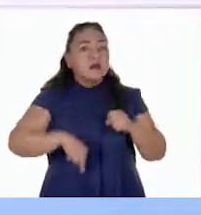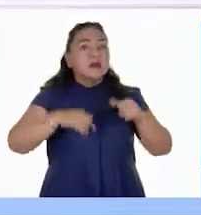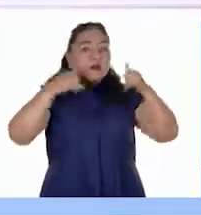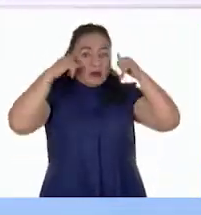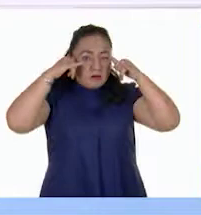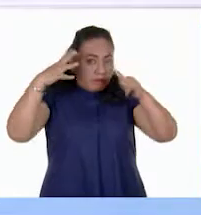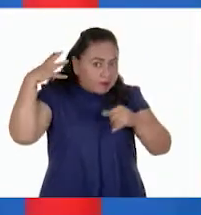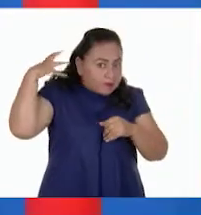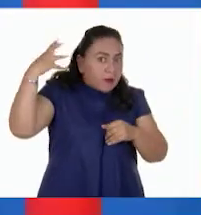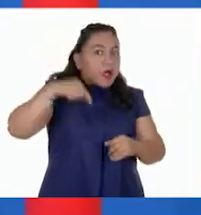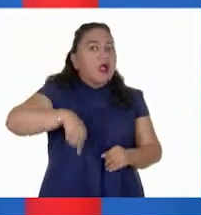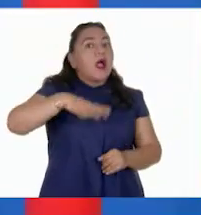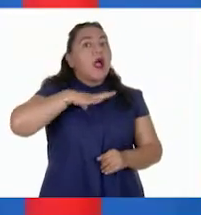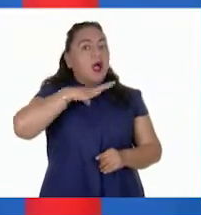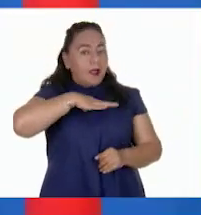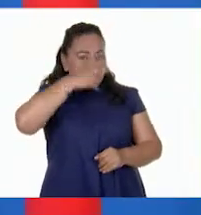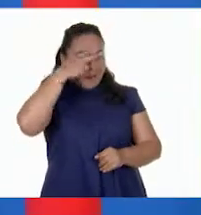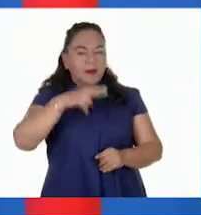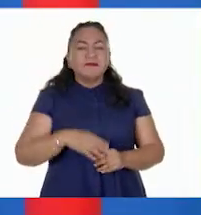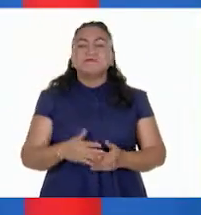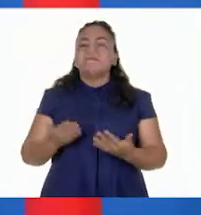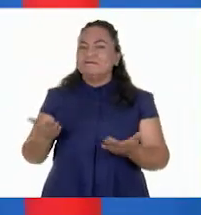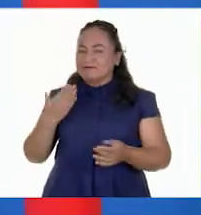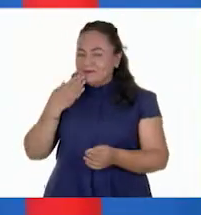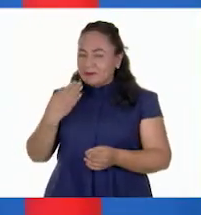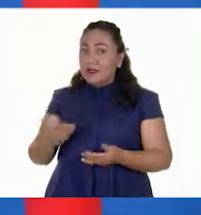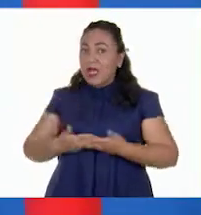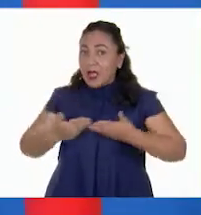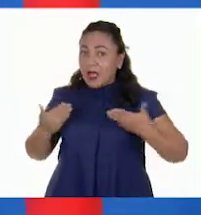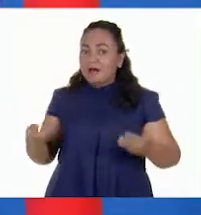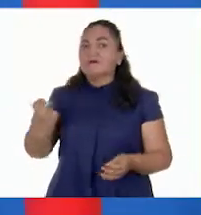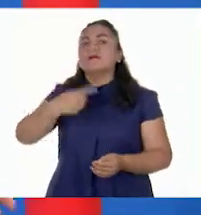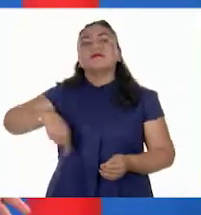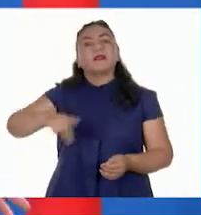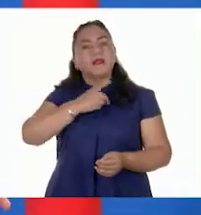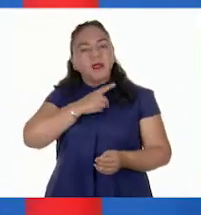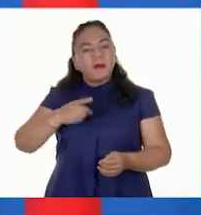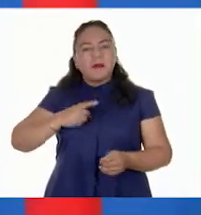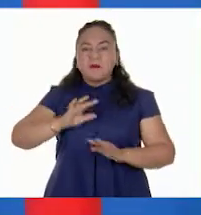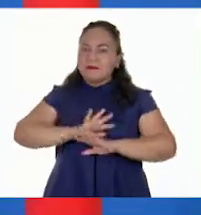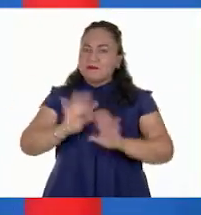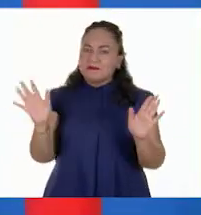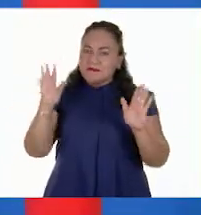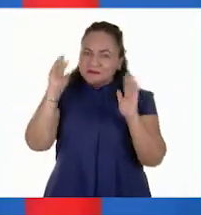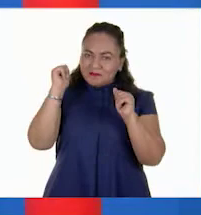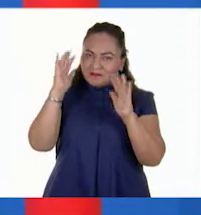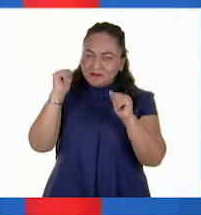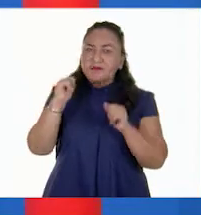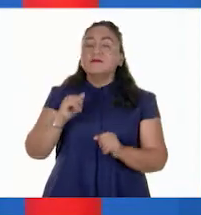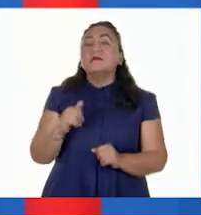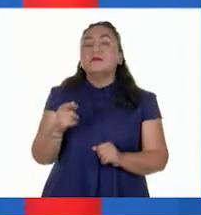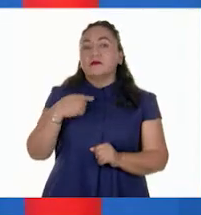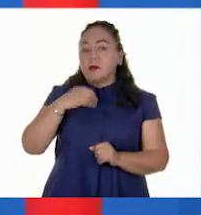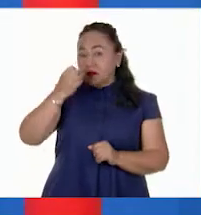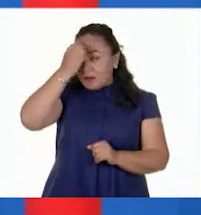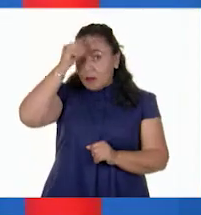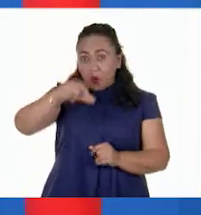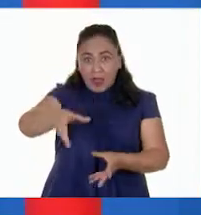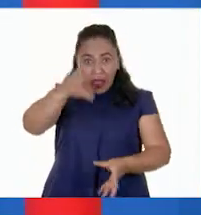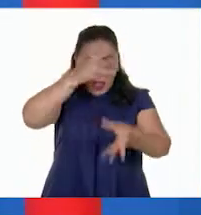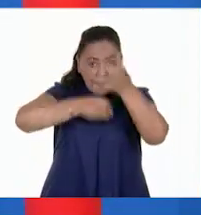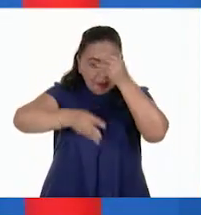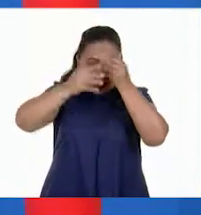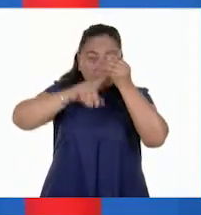Increíble, ¿no? Bien, pues ahora sí debemos despedirnos. No olviden compartir lo que aprenden